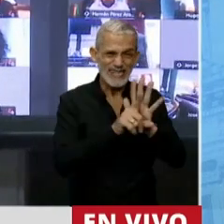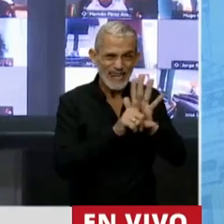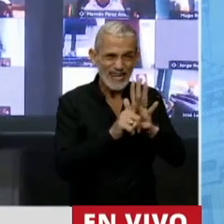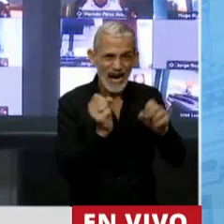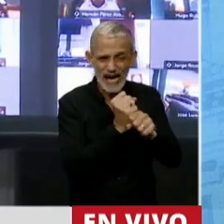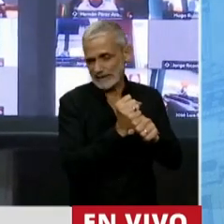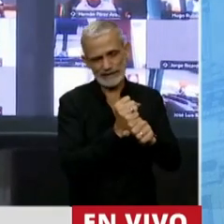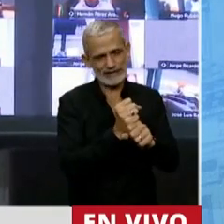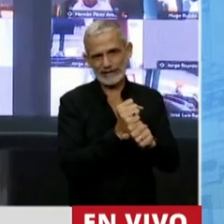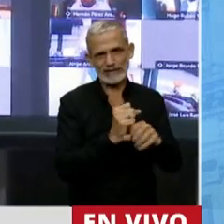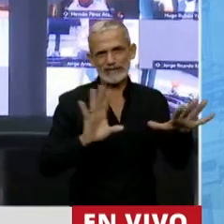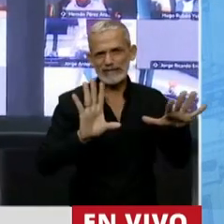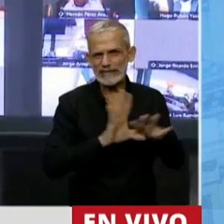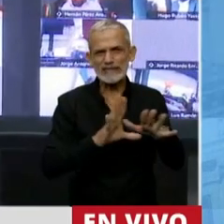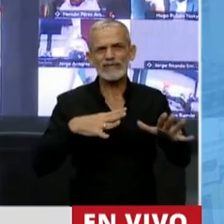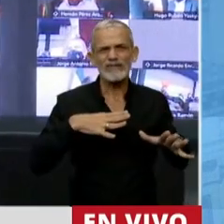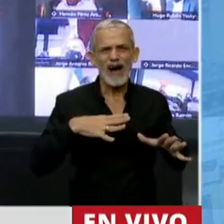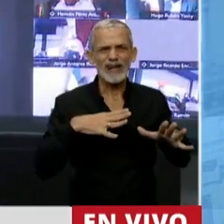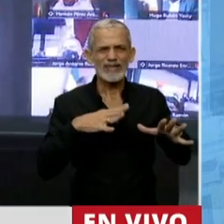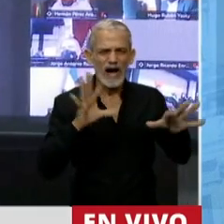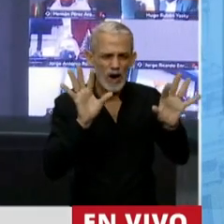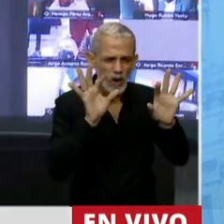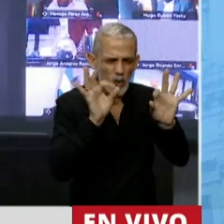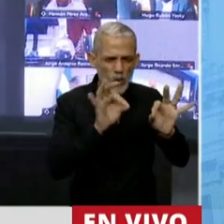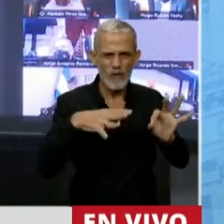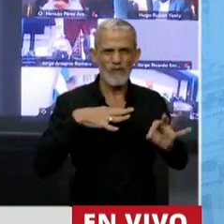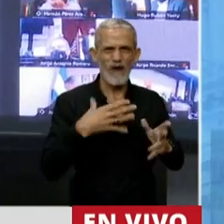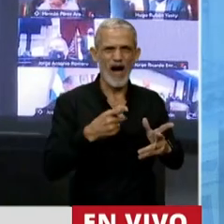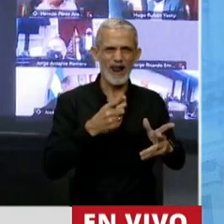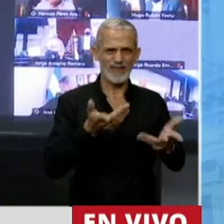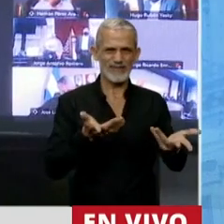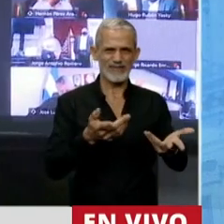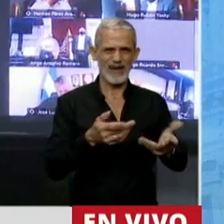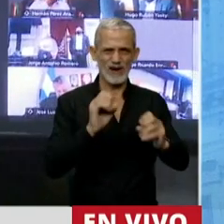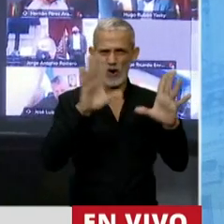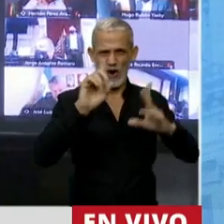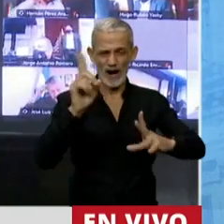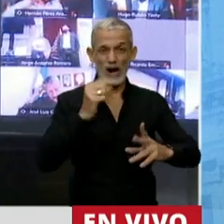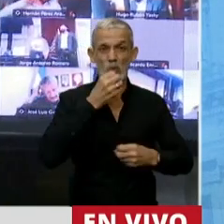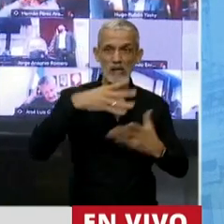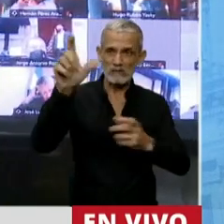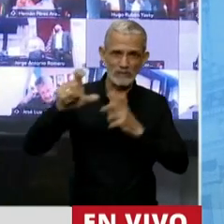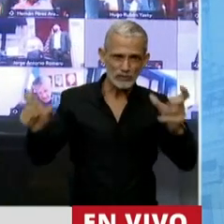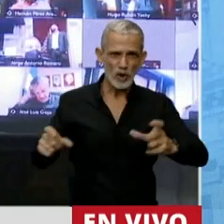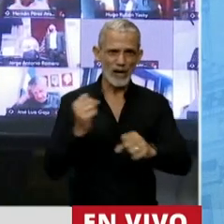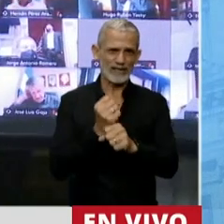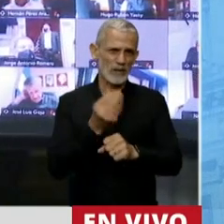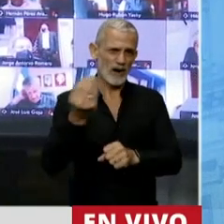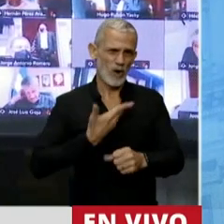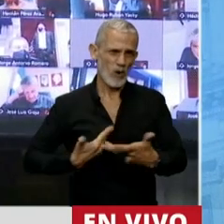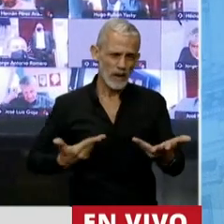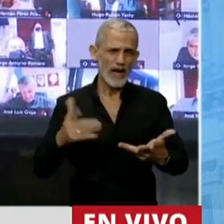leyes que la imprecisión nos lleva a la inseguridad jurídica y a que cualquier funcionario, cualquier